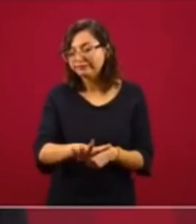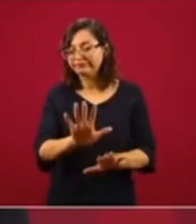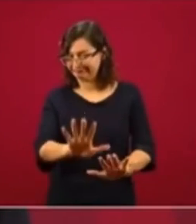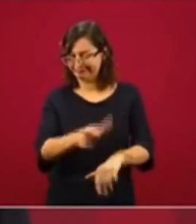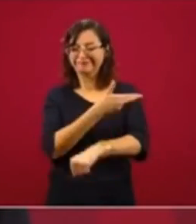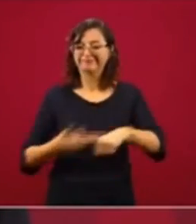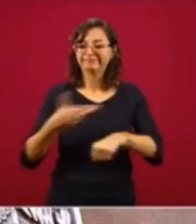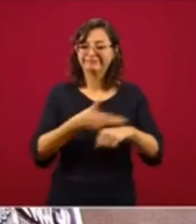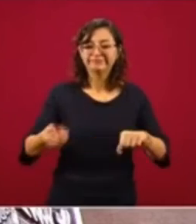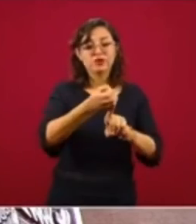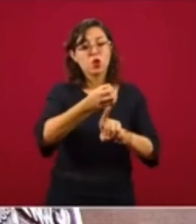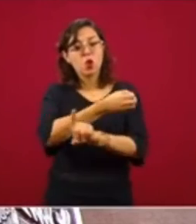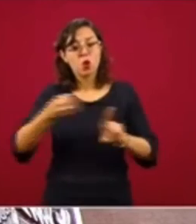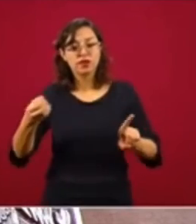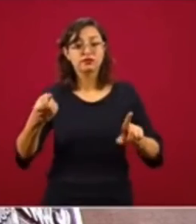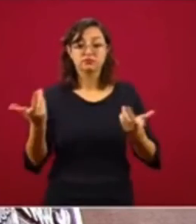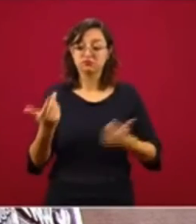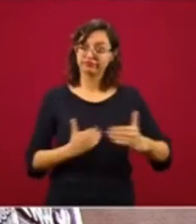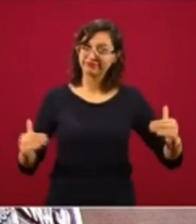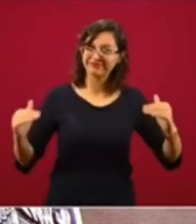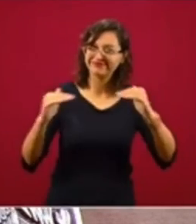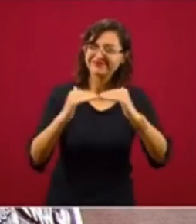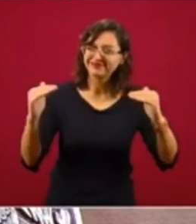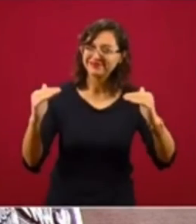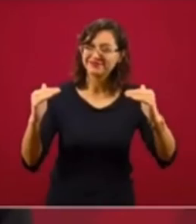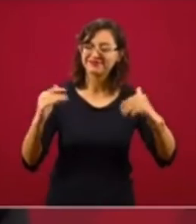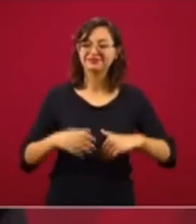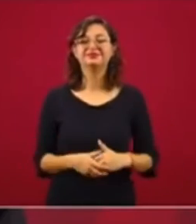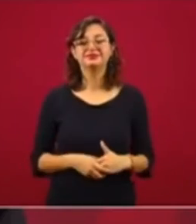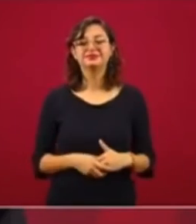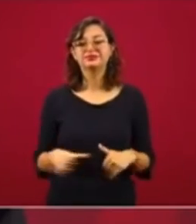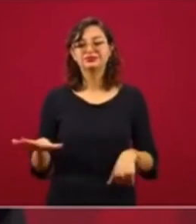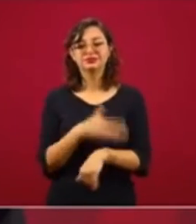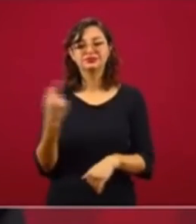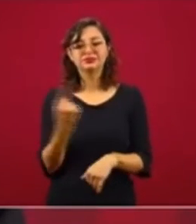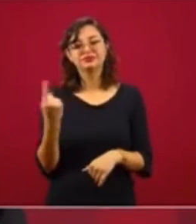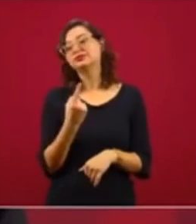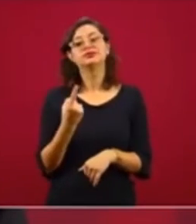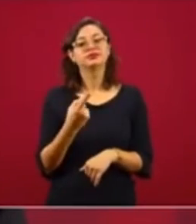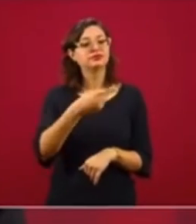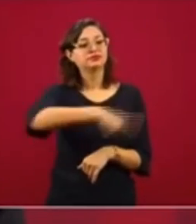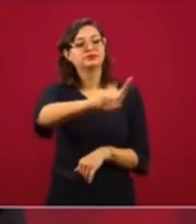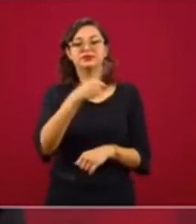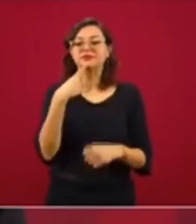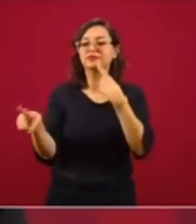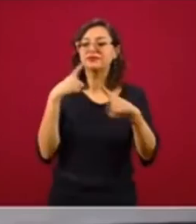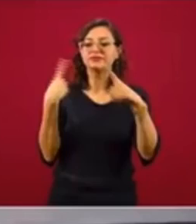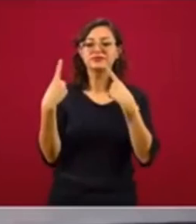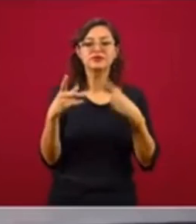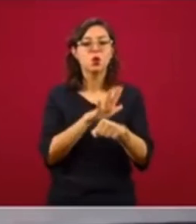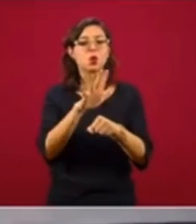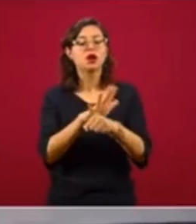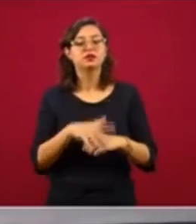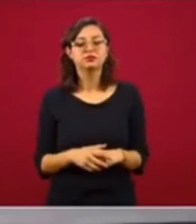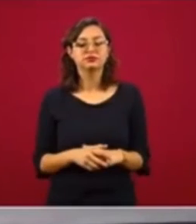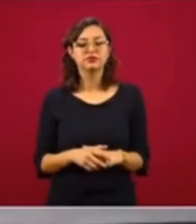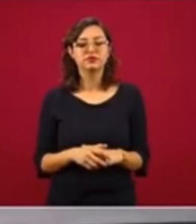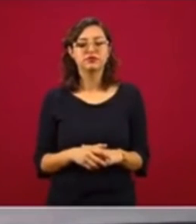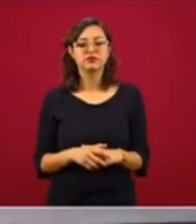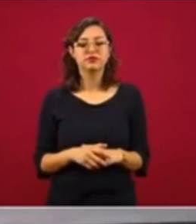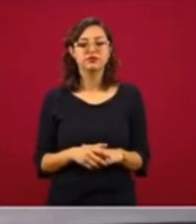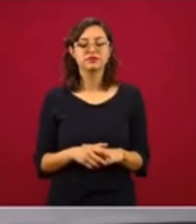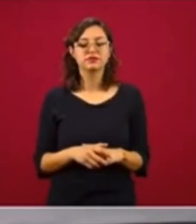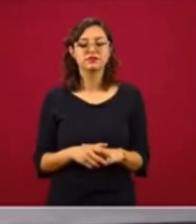orden y que haya piso parejo. Porque de lo que se quejan, de que hay